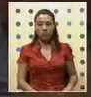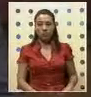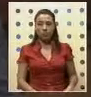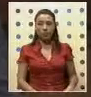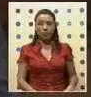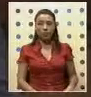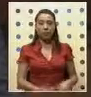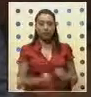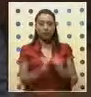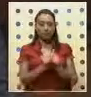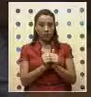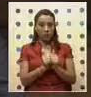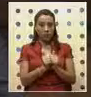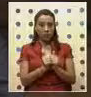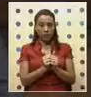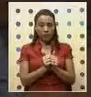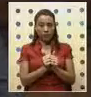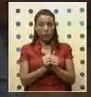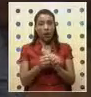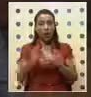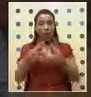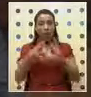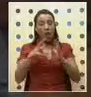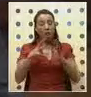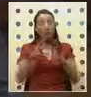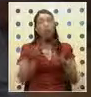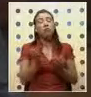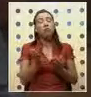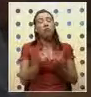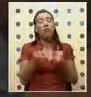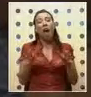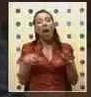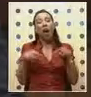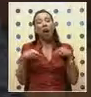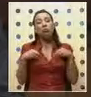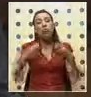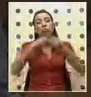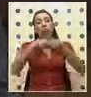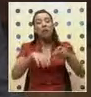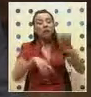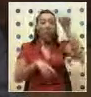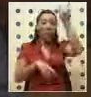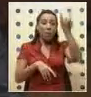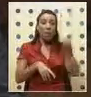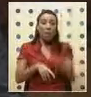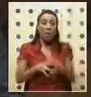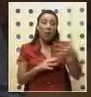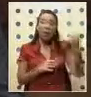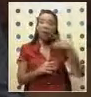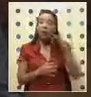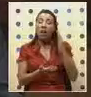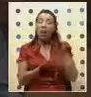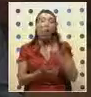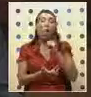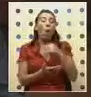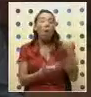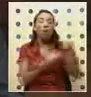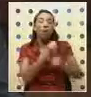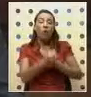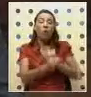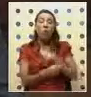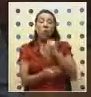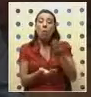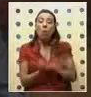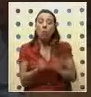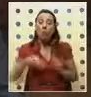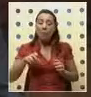estimados colegas, el mundo ha empezado a asumir la pérdida de la figura más emblemática que ha existido en el último siglo. La muerte de Nelson